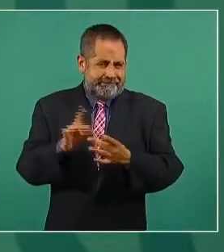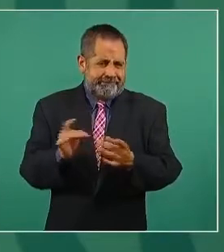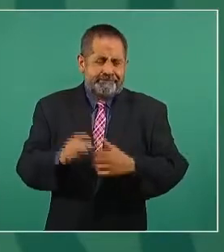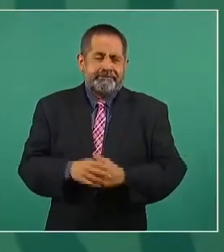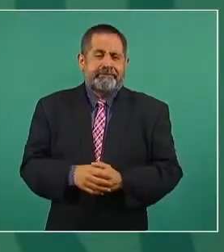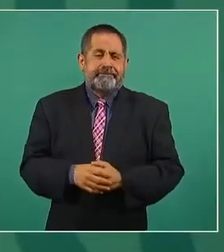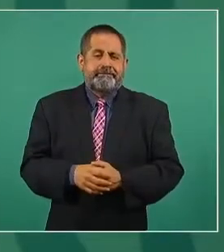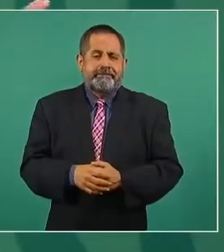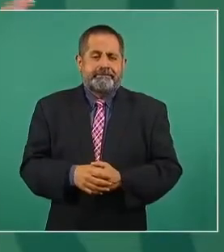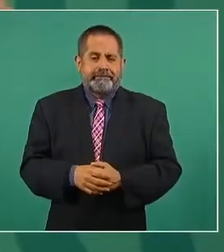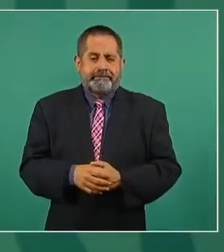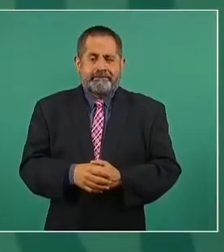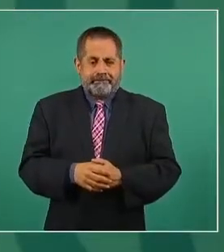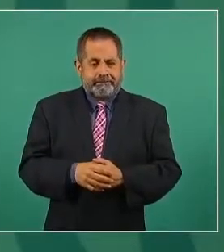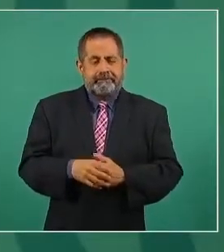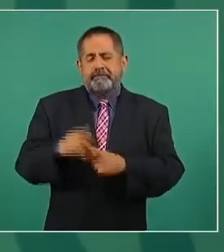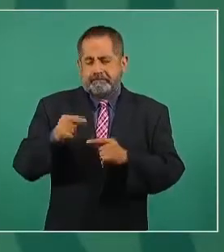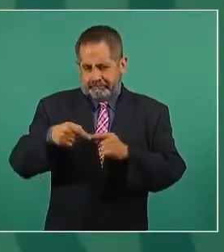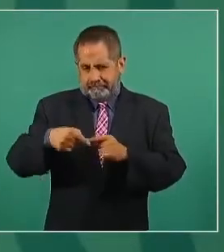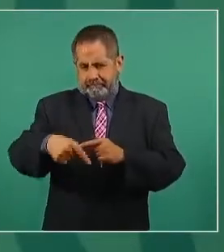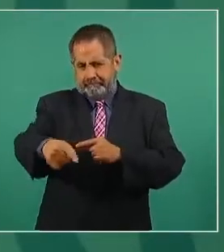es lo que viene.